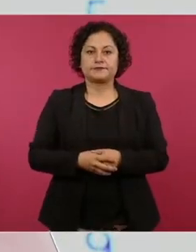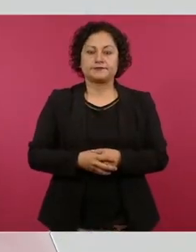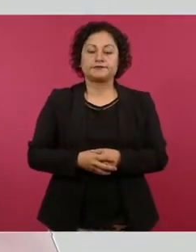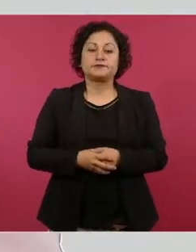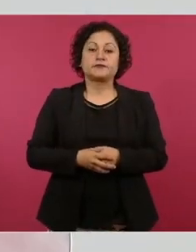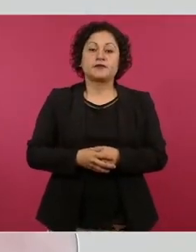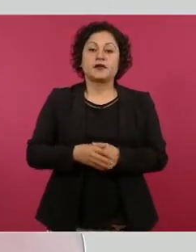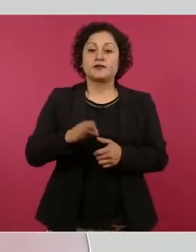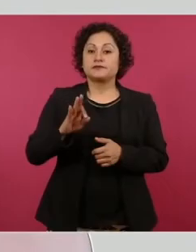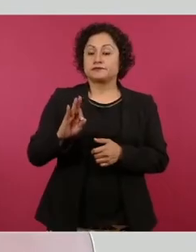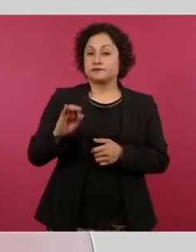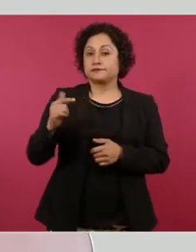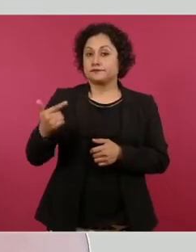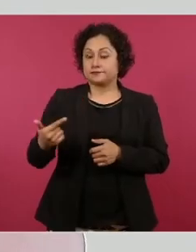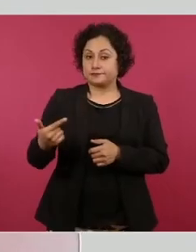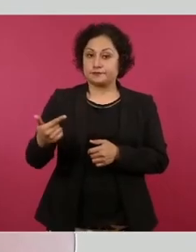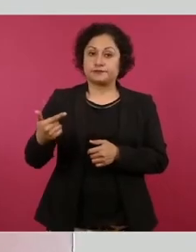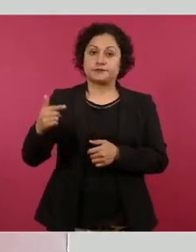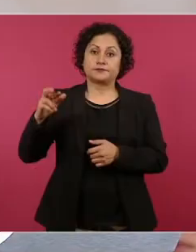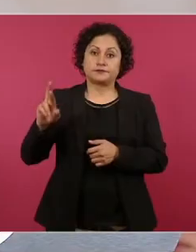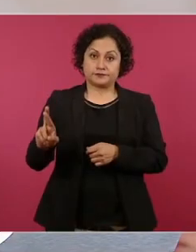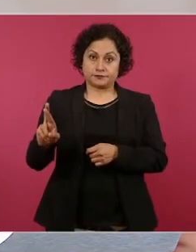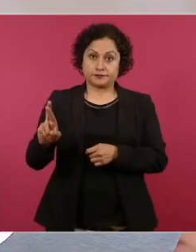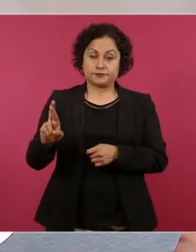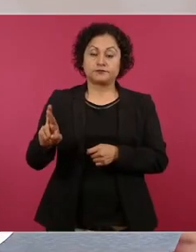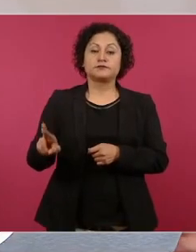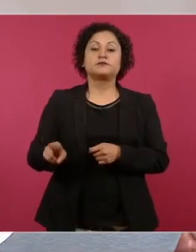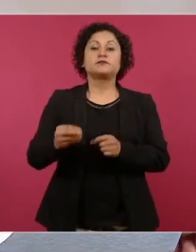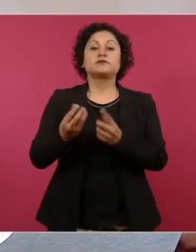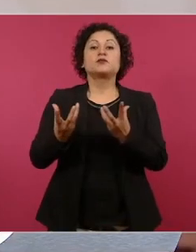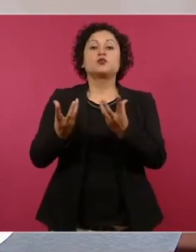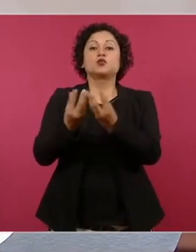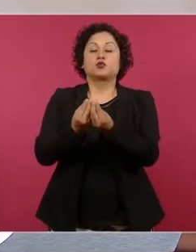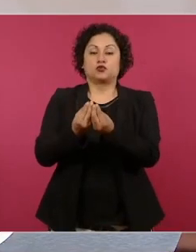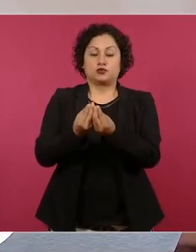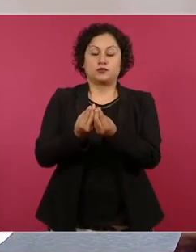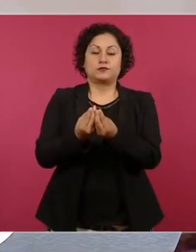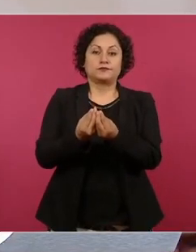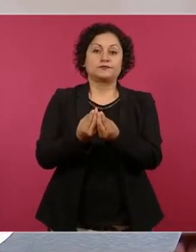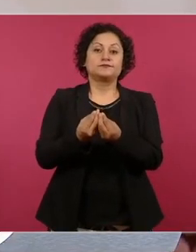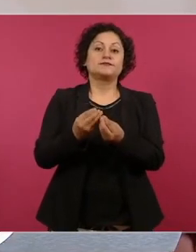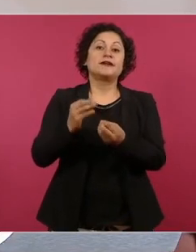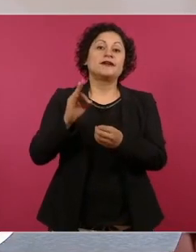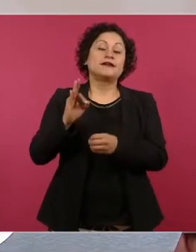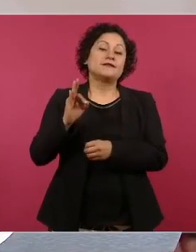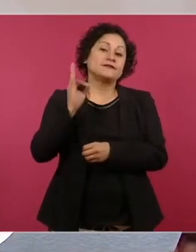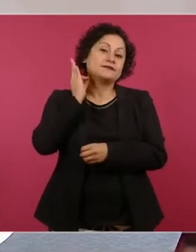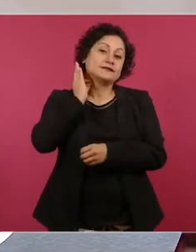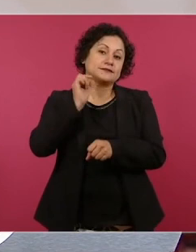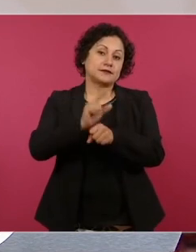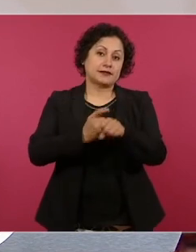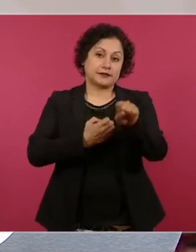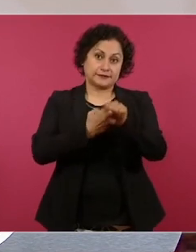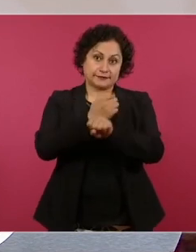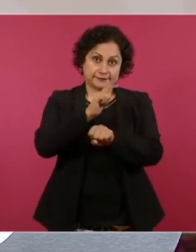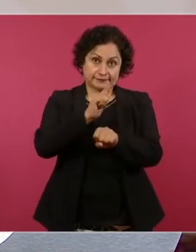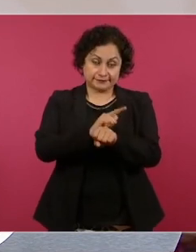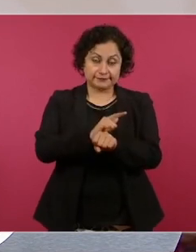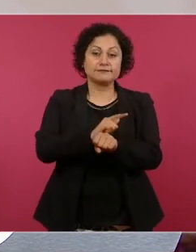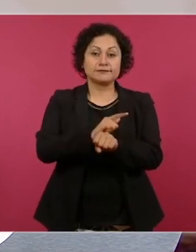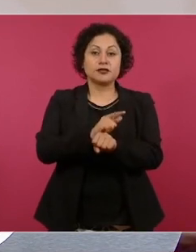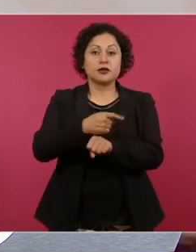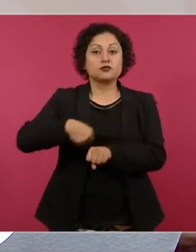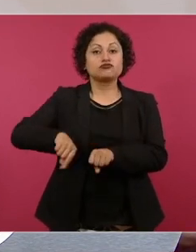Fiscalía General de la República y las Fiscarías locales están a cargo de las investigaciones